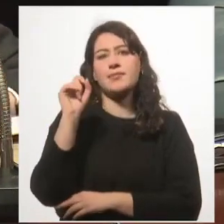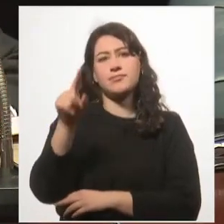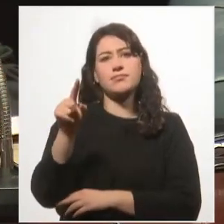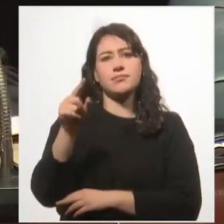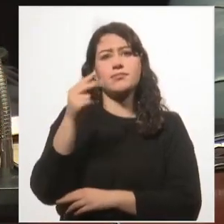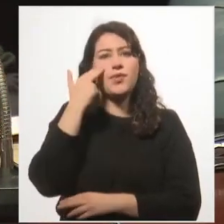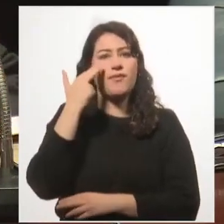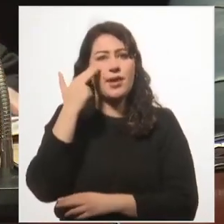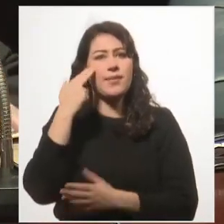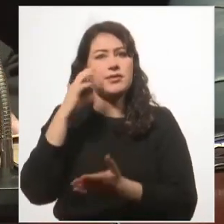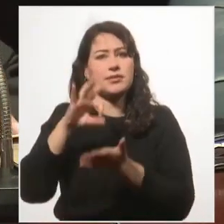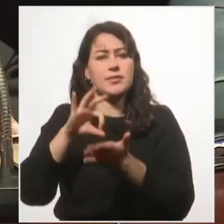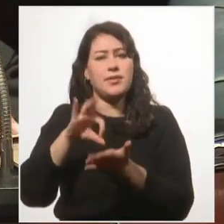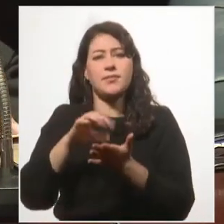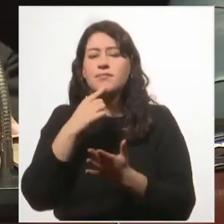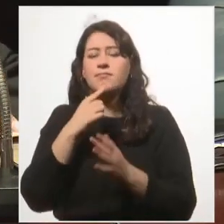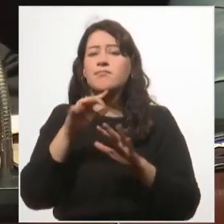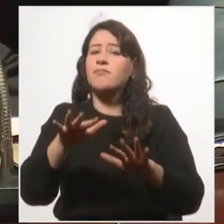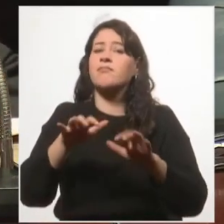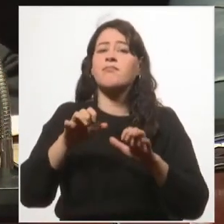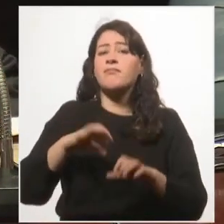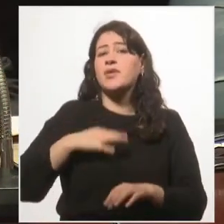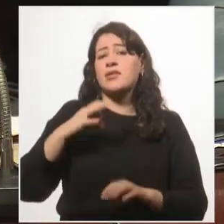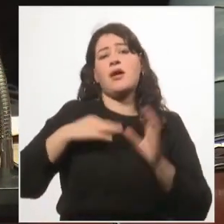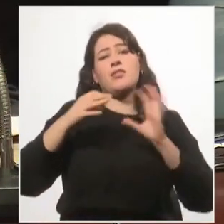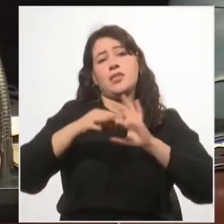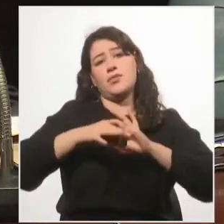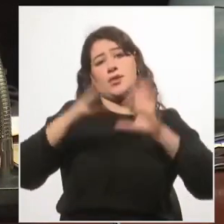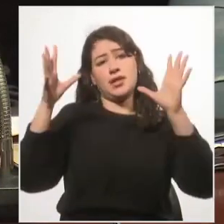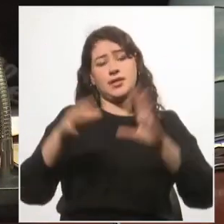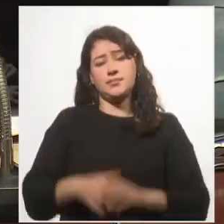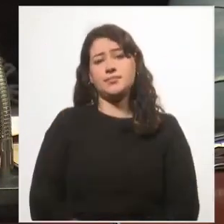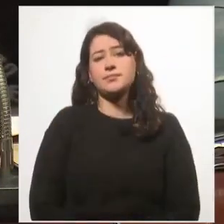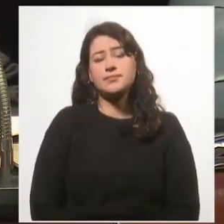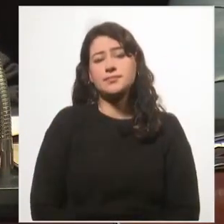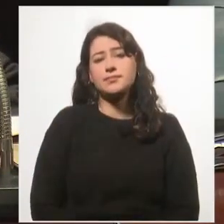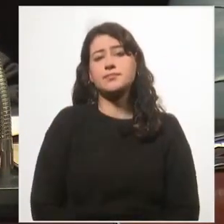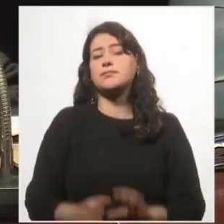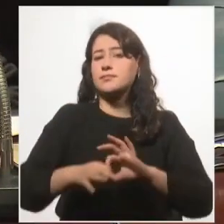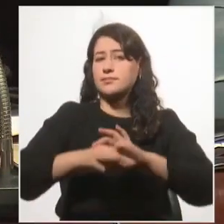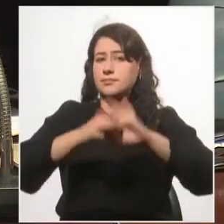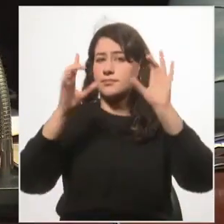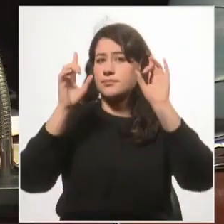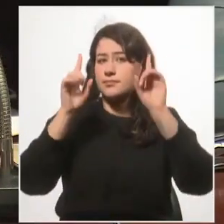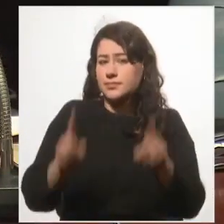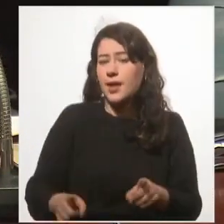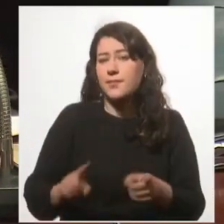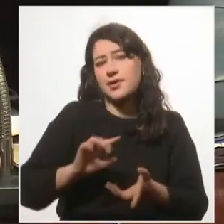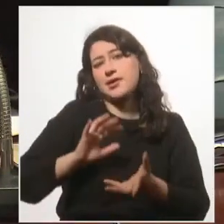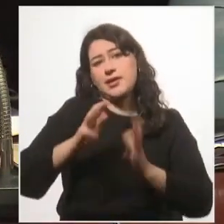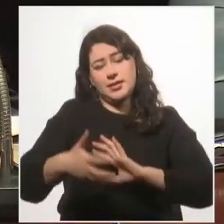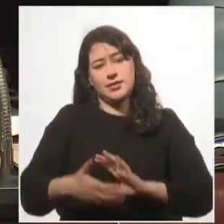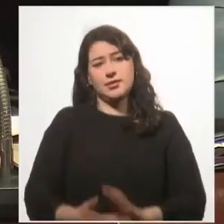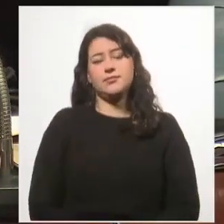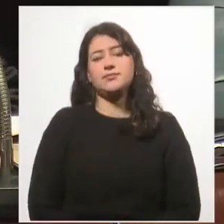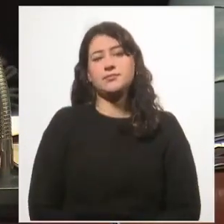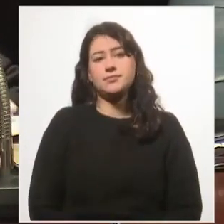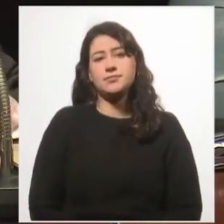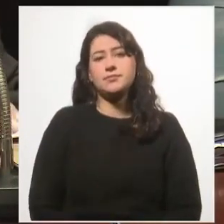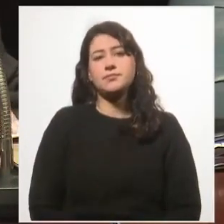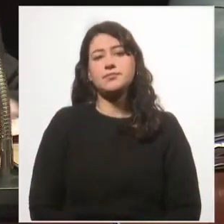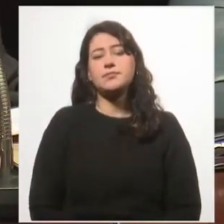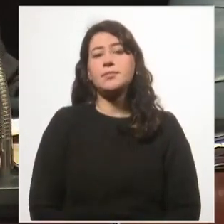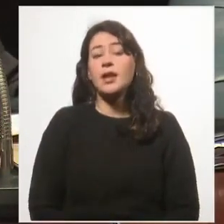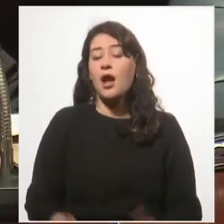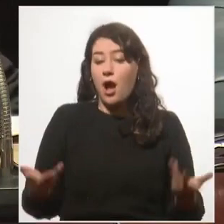régimen, se vive en democracia. Y las democracias también tienen sus crisis. Lo que pasa